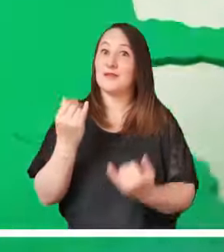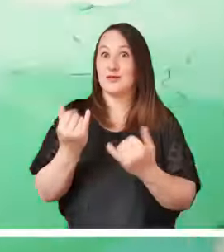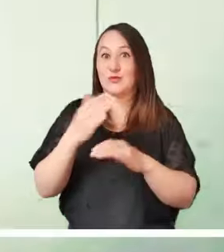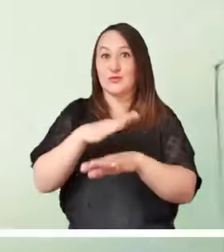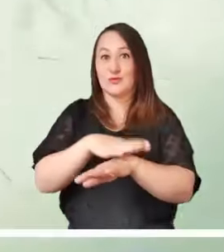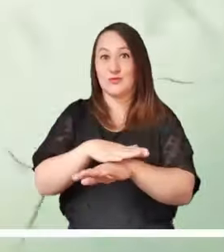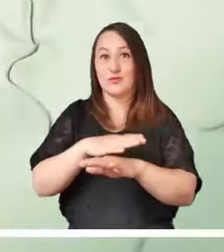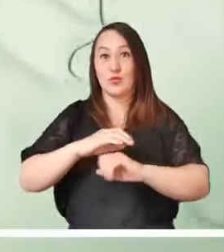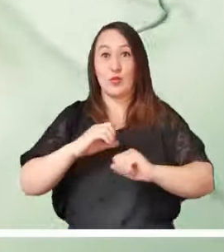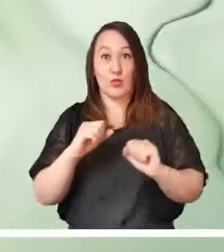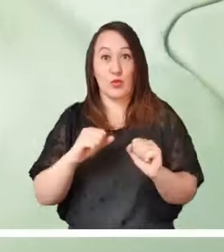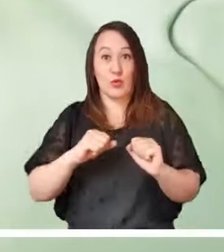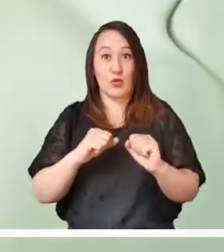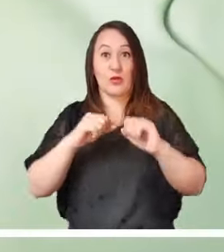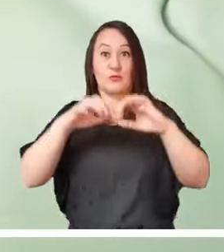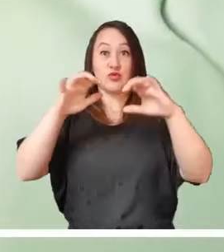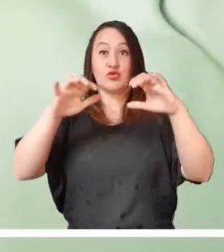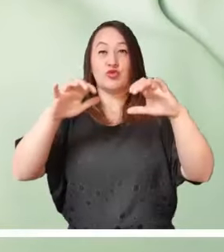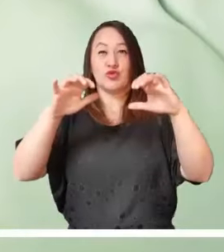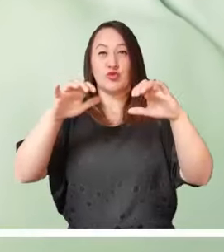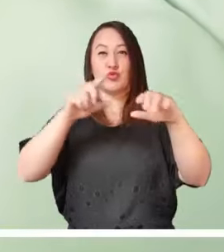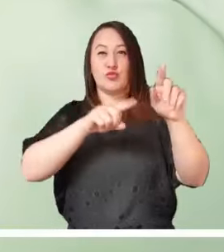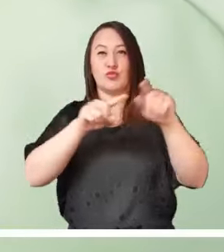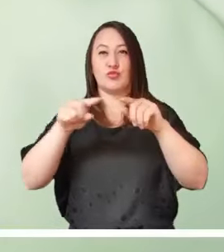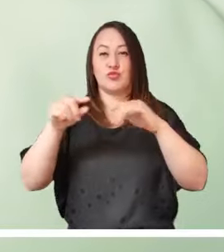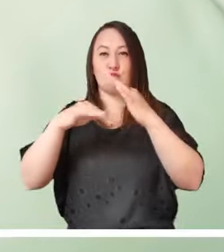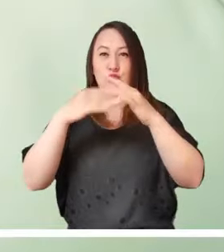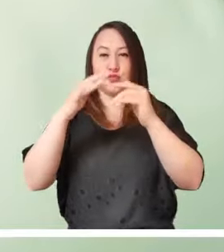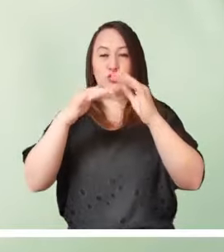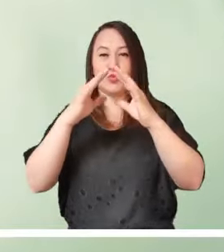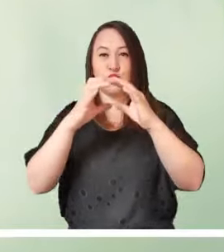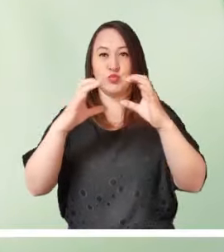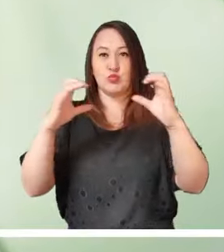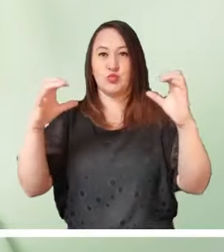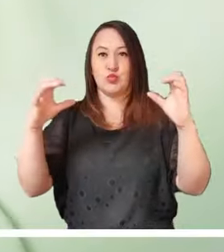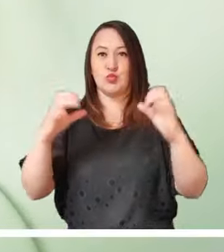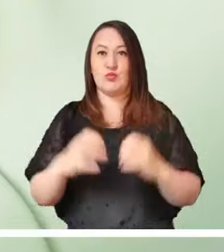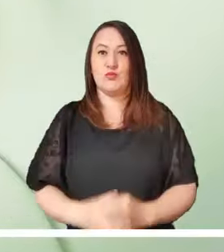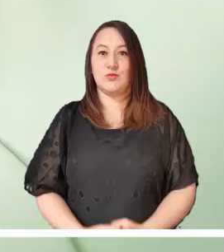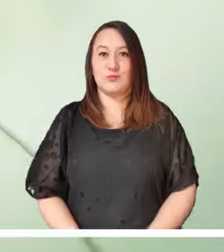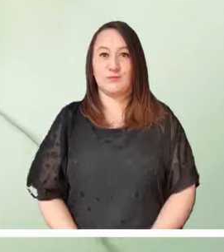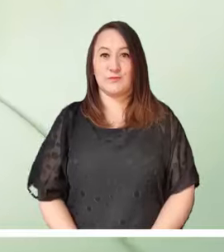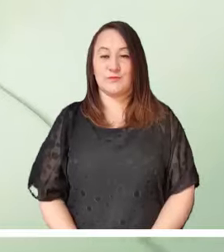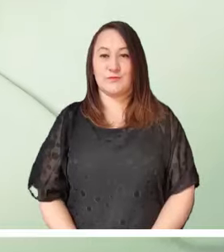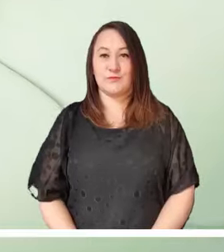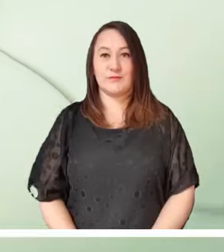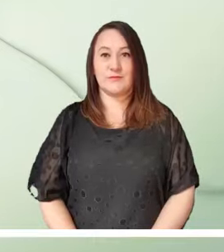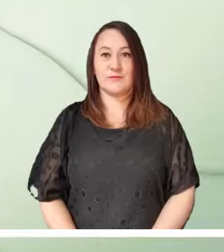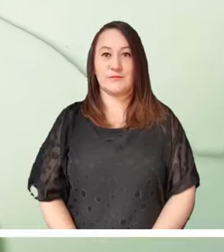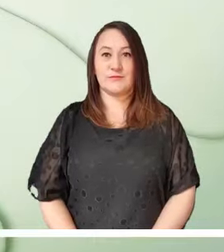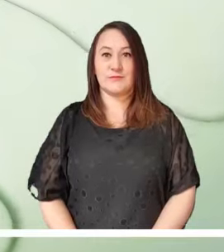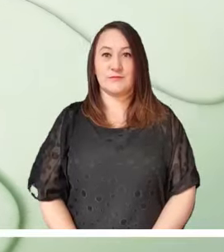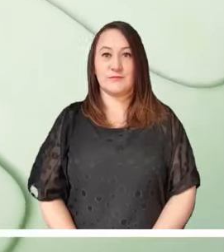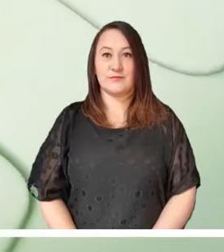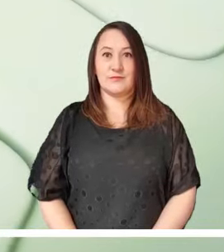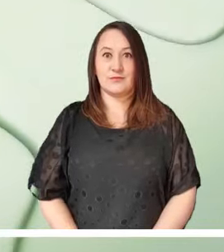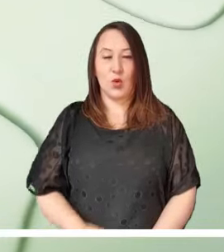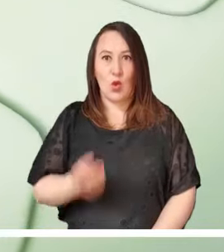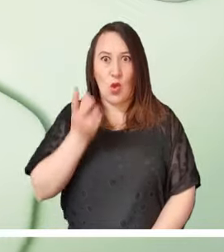La tarde del viernes en Bogotá vendrá acompañada por lluvias ocasionales y cielo parcialmente nublado.